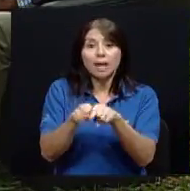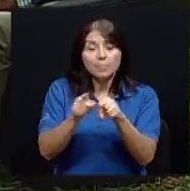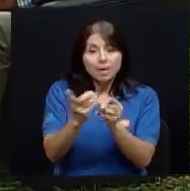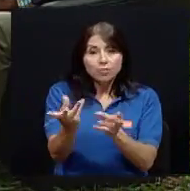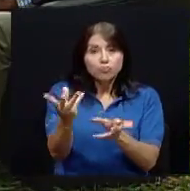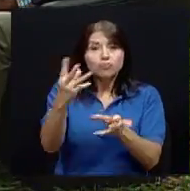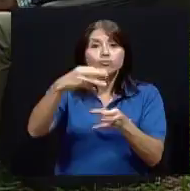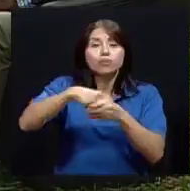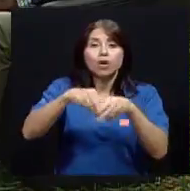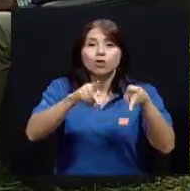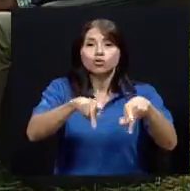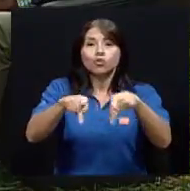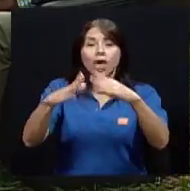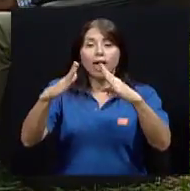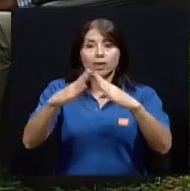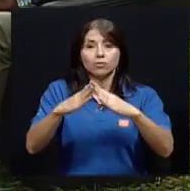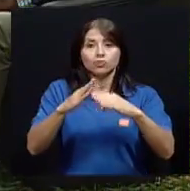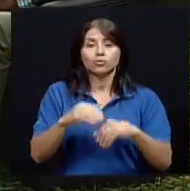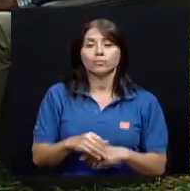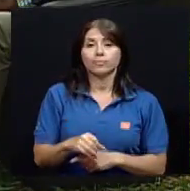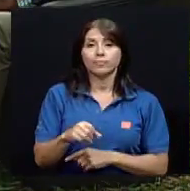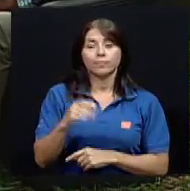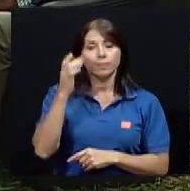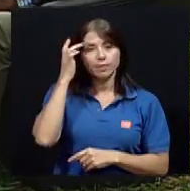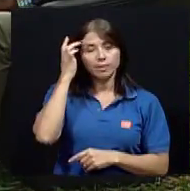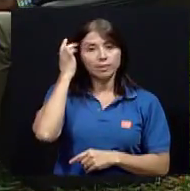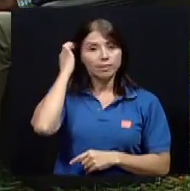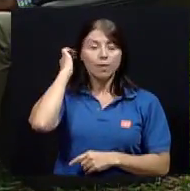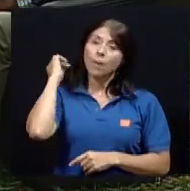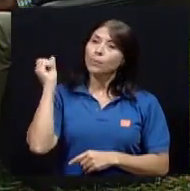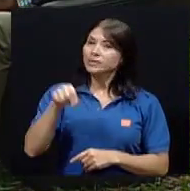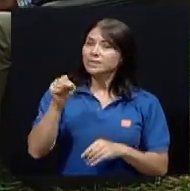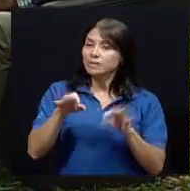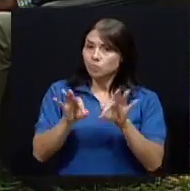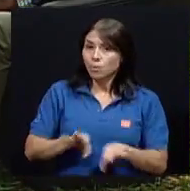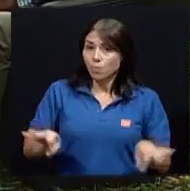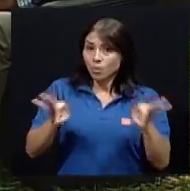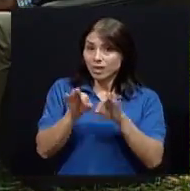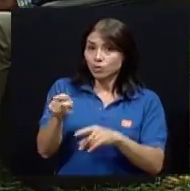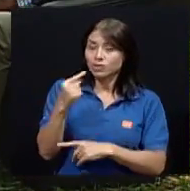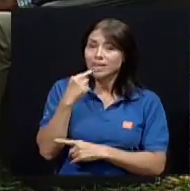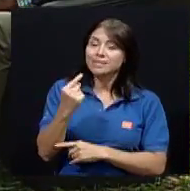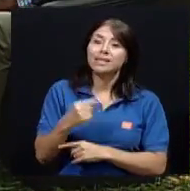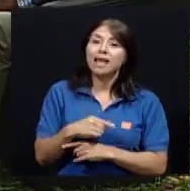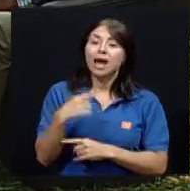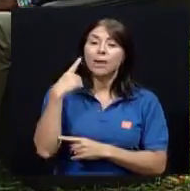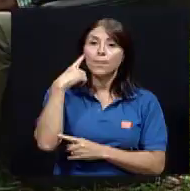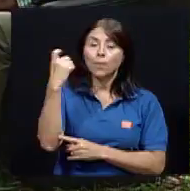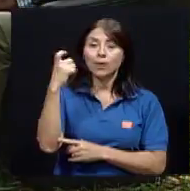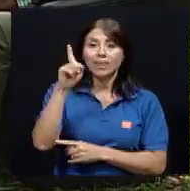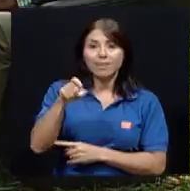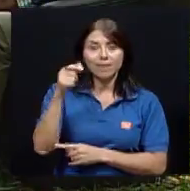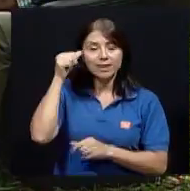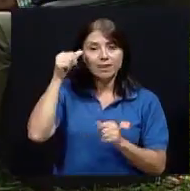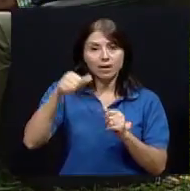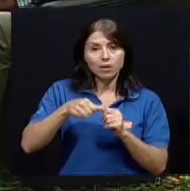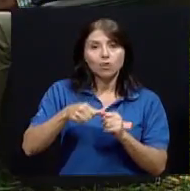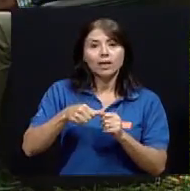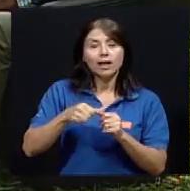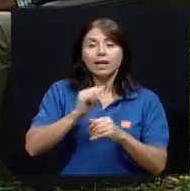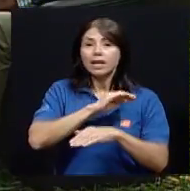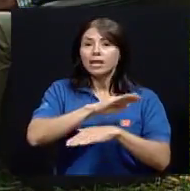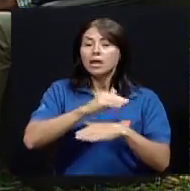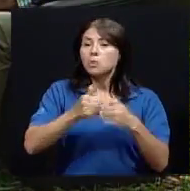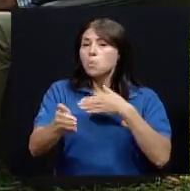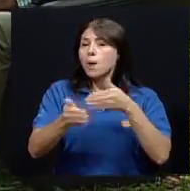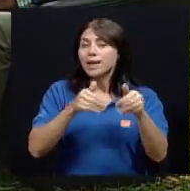Bueno, me parece que es muy importante lo que usted decía, Pablo, porque lo que uno no puede perder de vista es que todo sistema, la